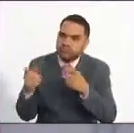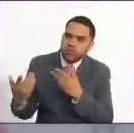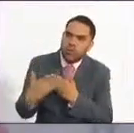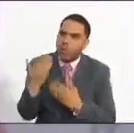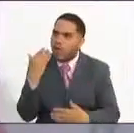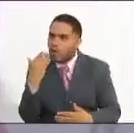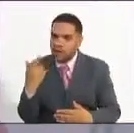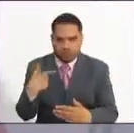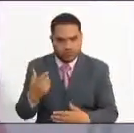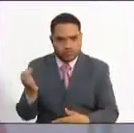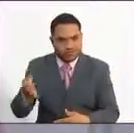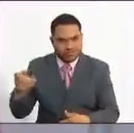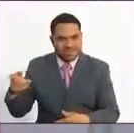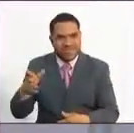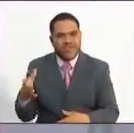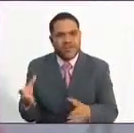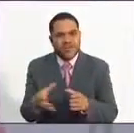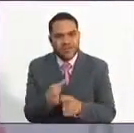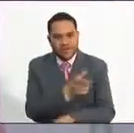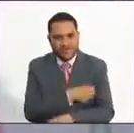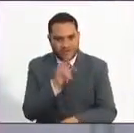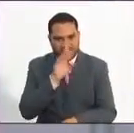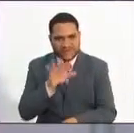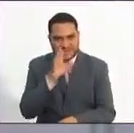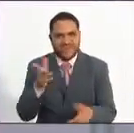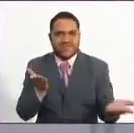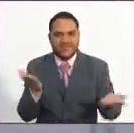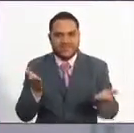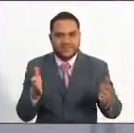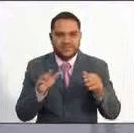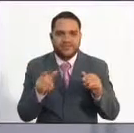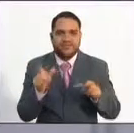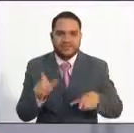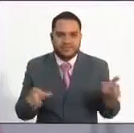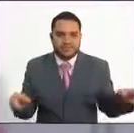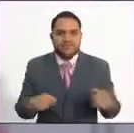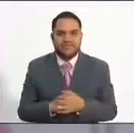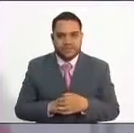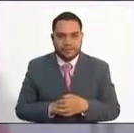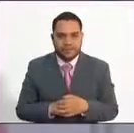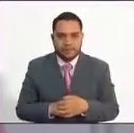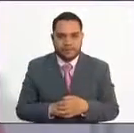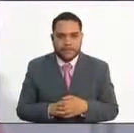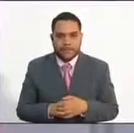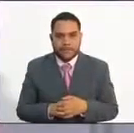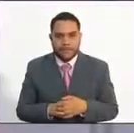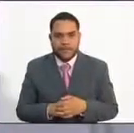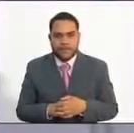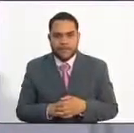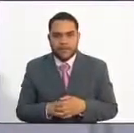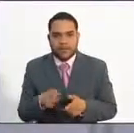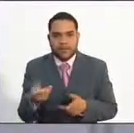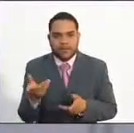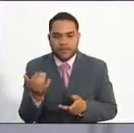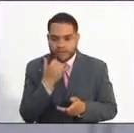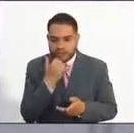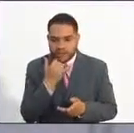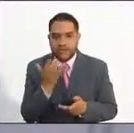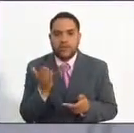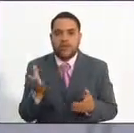convocatoria la Comisión Nacional del Servicio Civil. Cuando la Comisión publicó